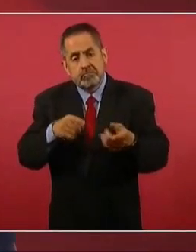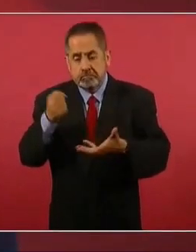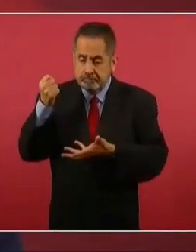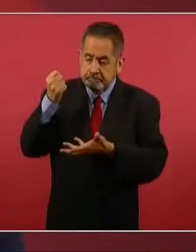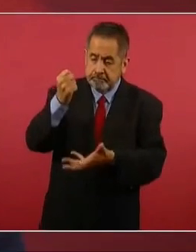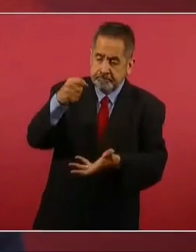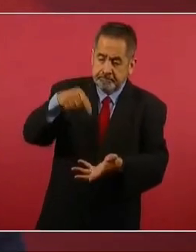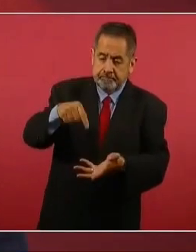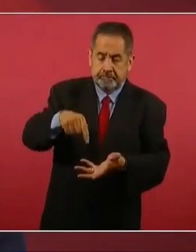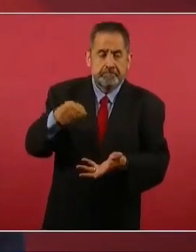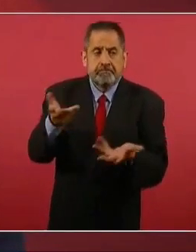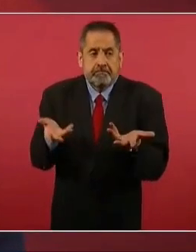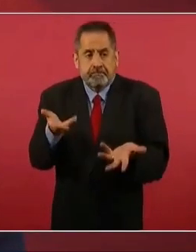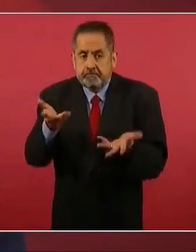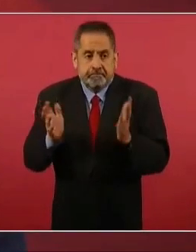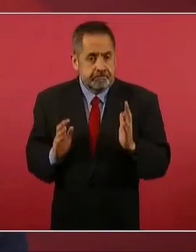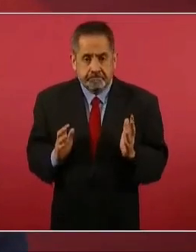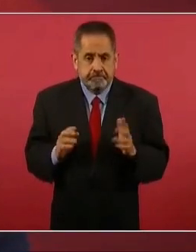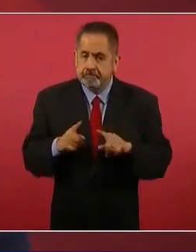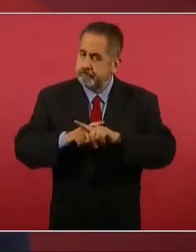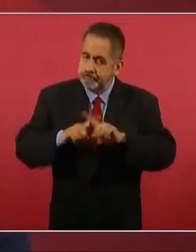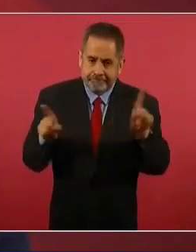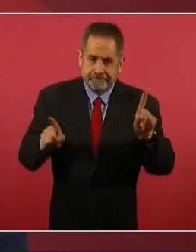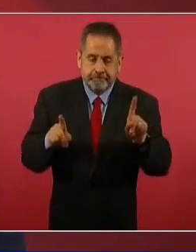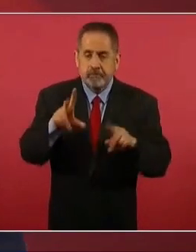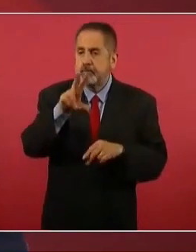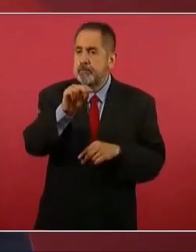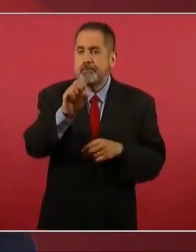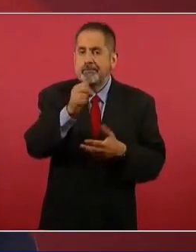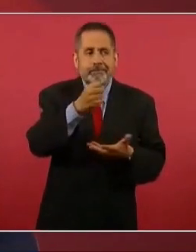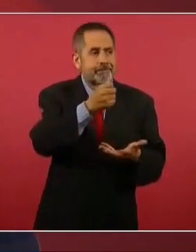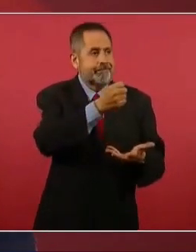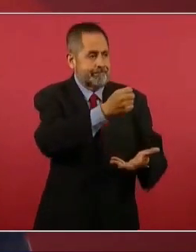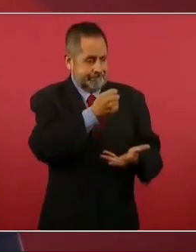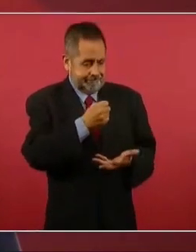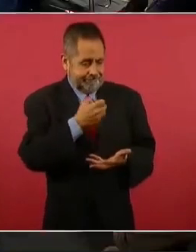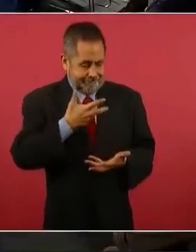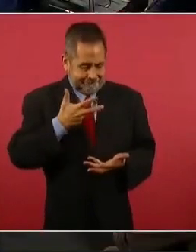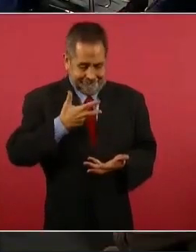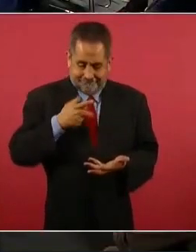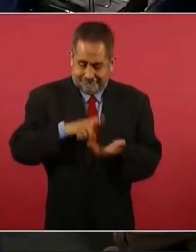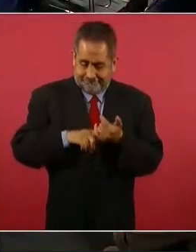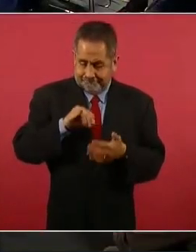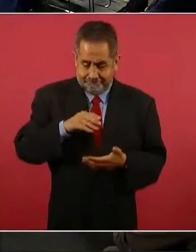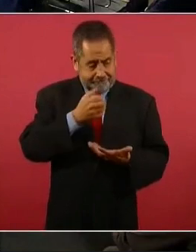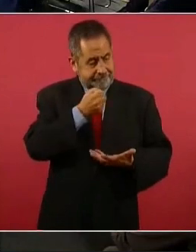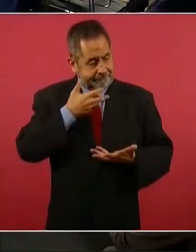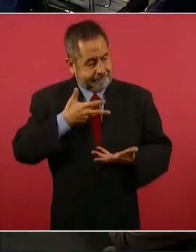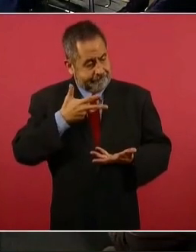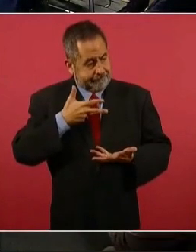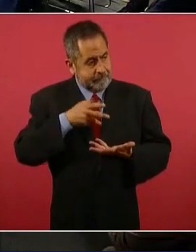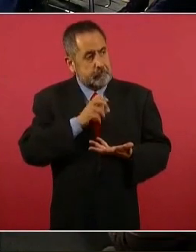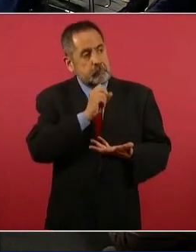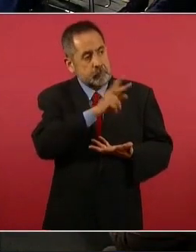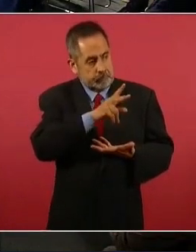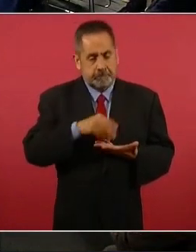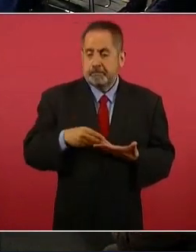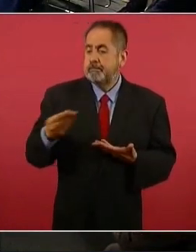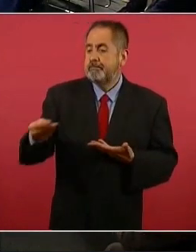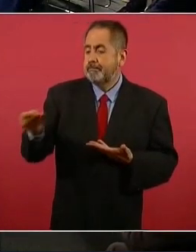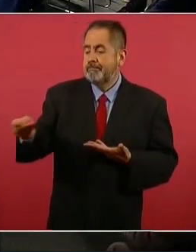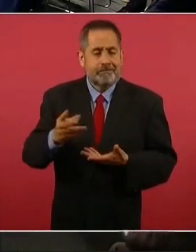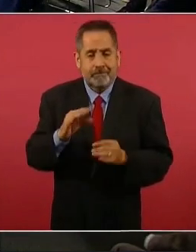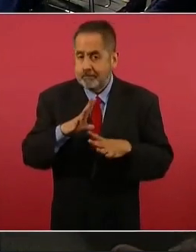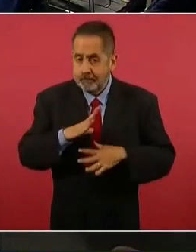presupuesto de ingreso, sin embargo, sí son recursos no solamente que no están en el Seguro Social, no es que existan en las